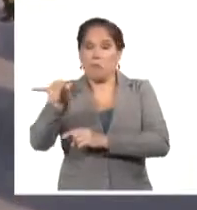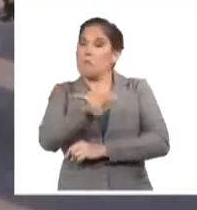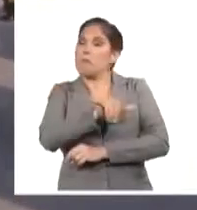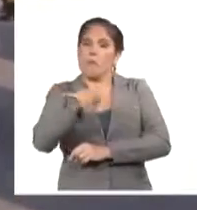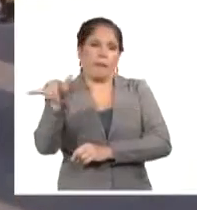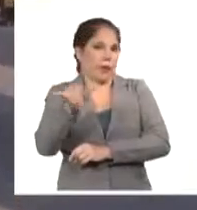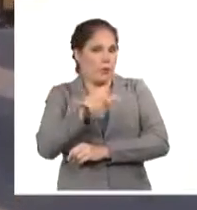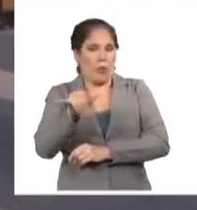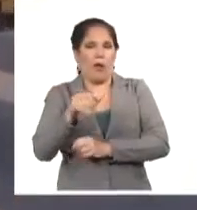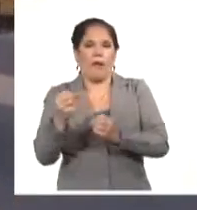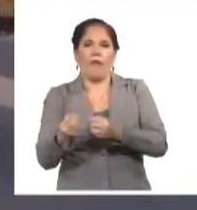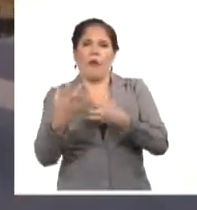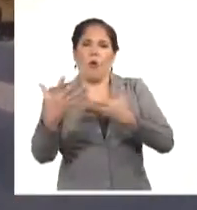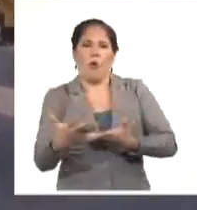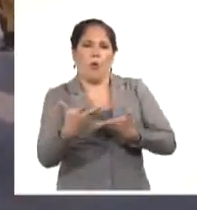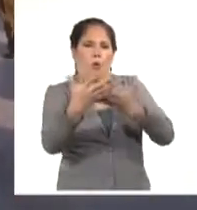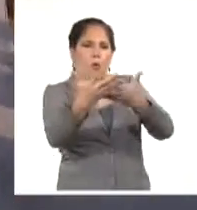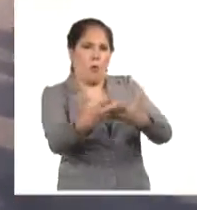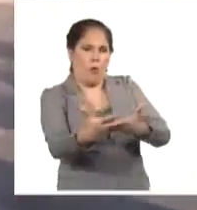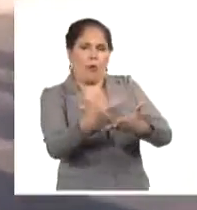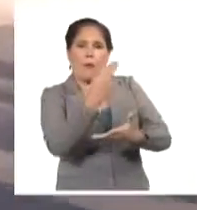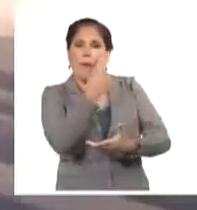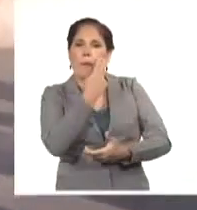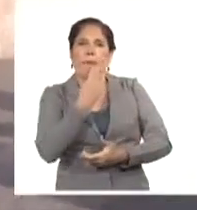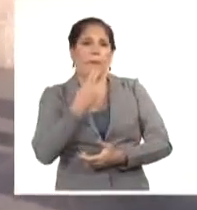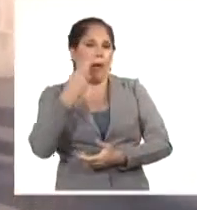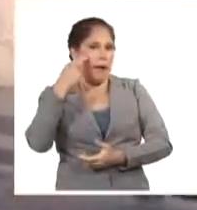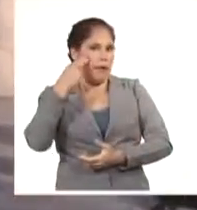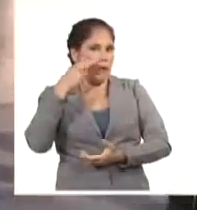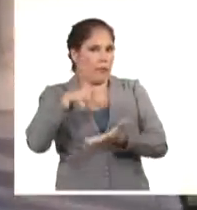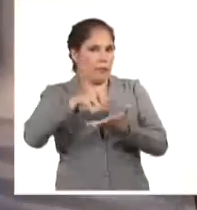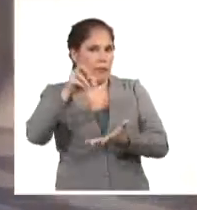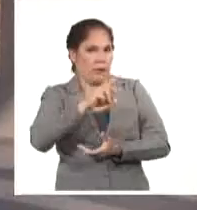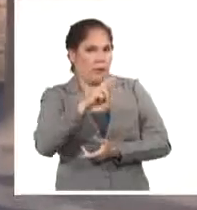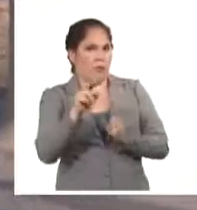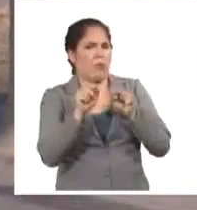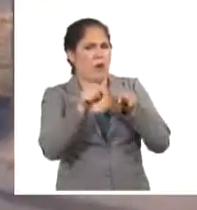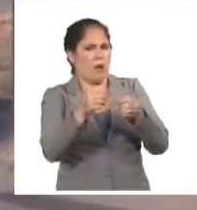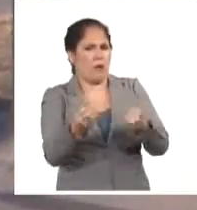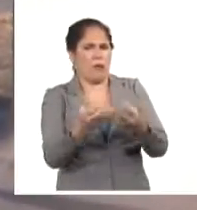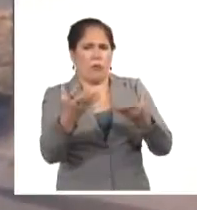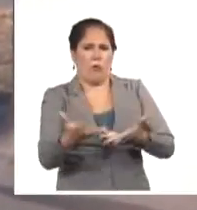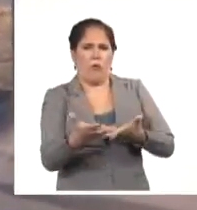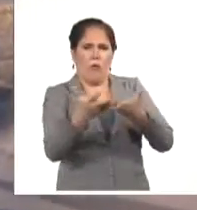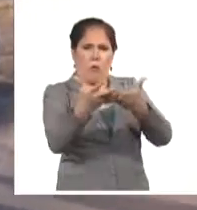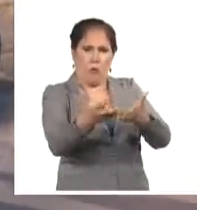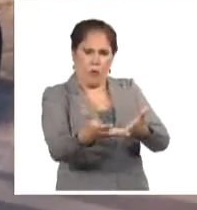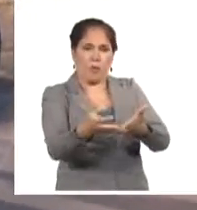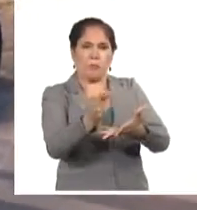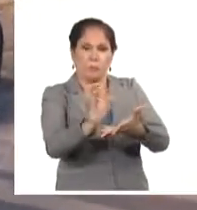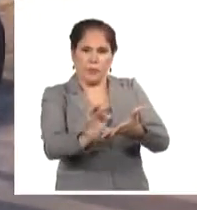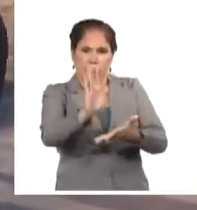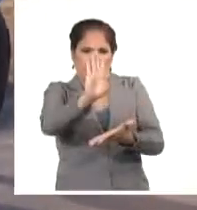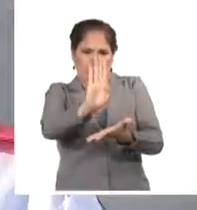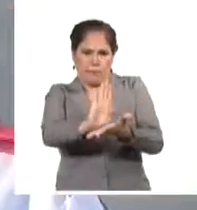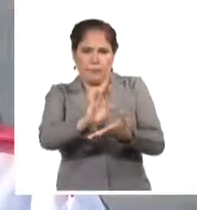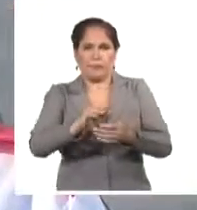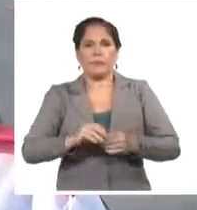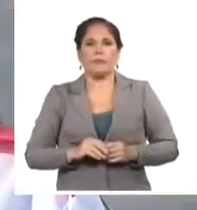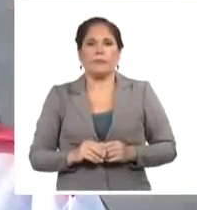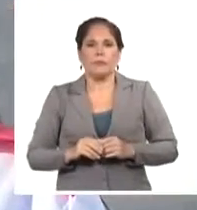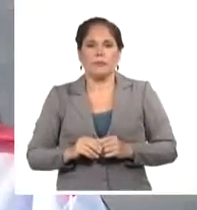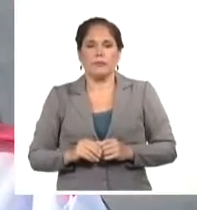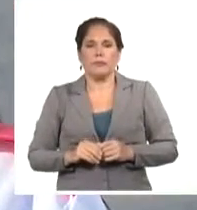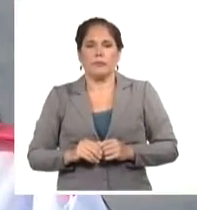Dinkan, también rindió homenaje a José Martí con la colocación de una ofrenda floral en la base del monumento al más